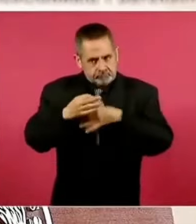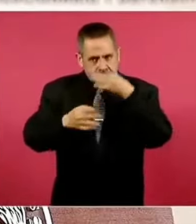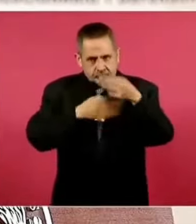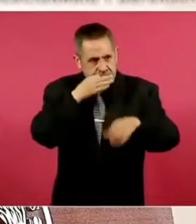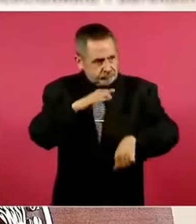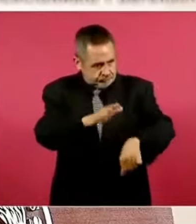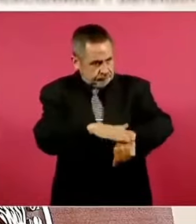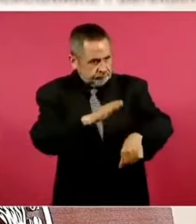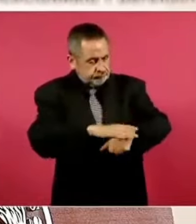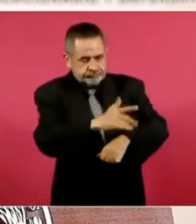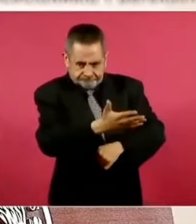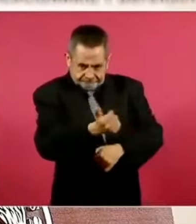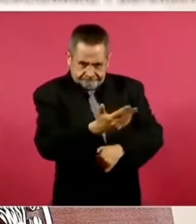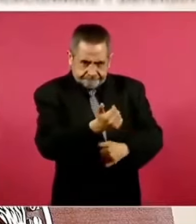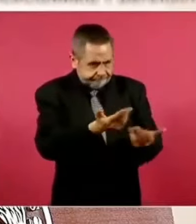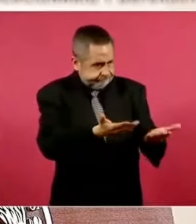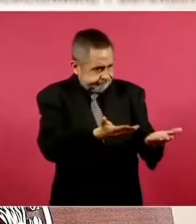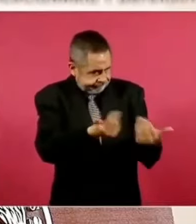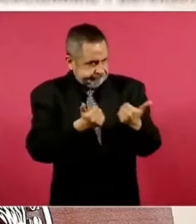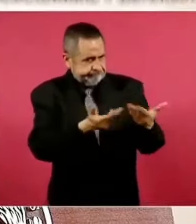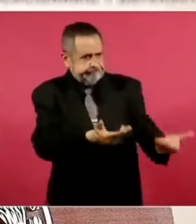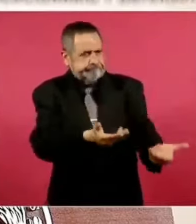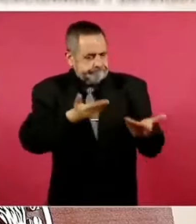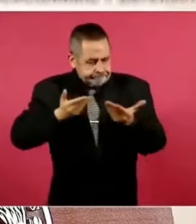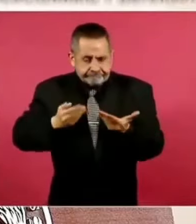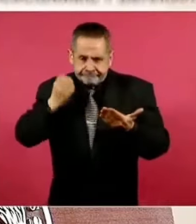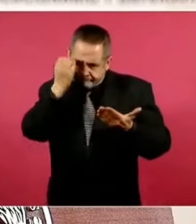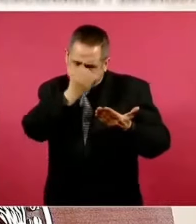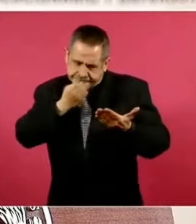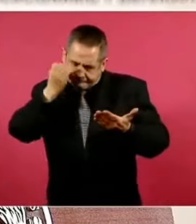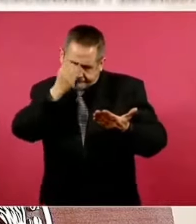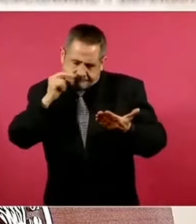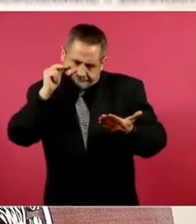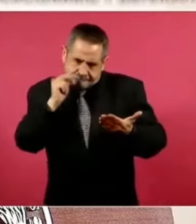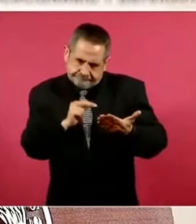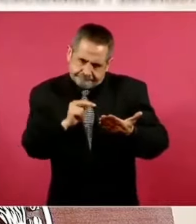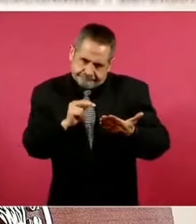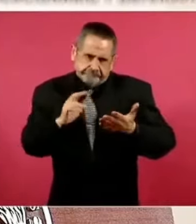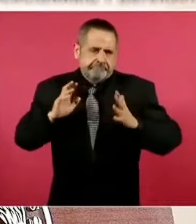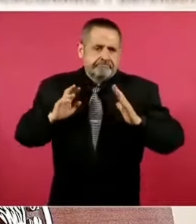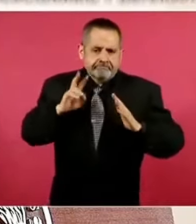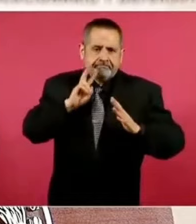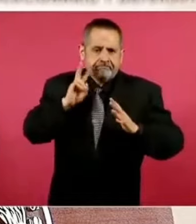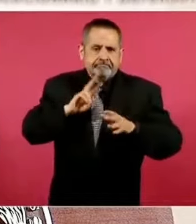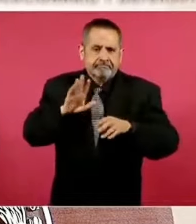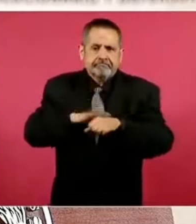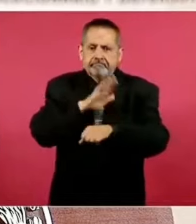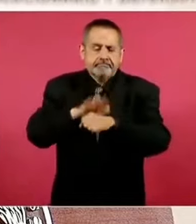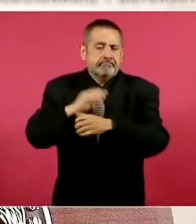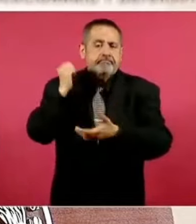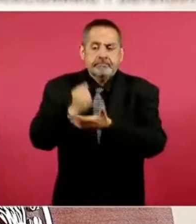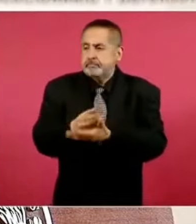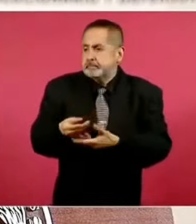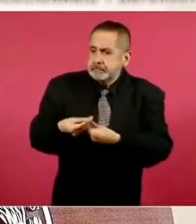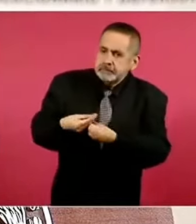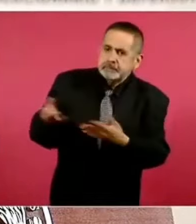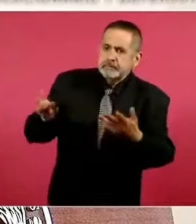al fabricante a que, por favor, someta el producto, someta el dosier a COFEPRIS. Hasta el momento no ha ingresado el